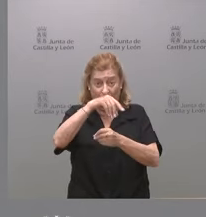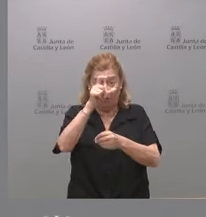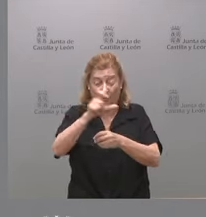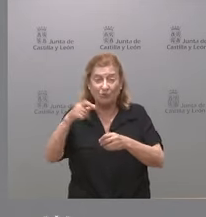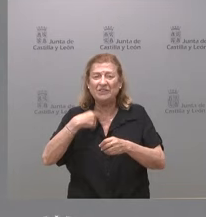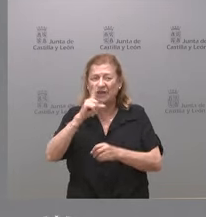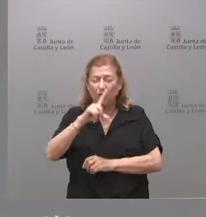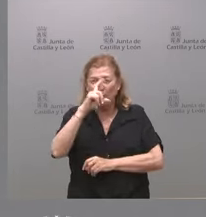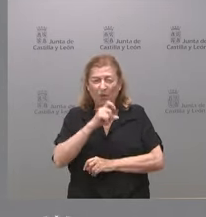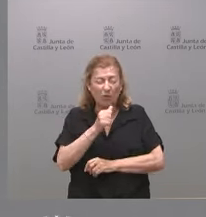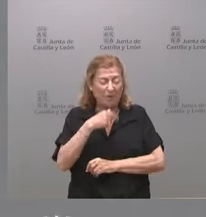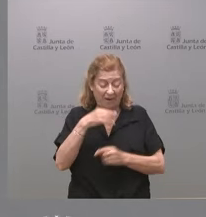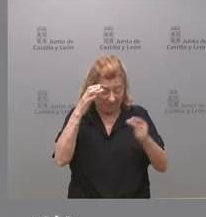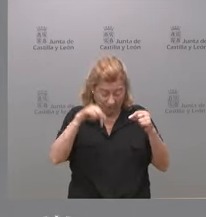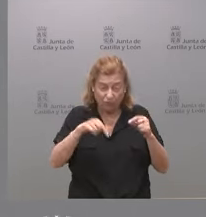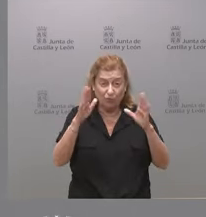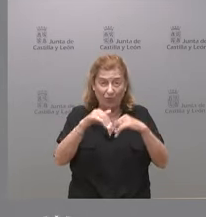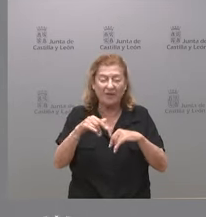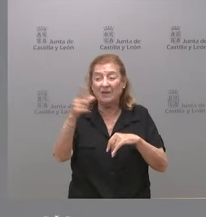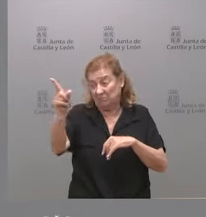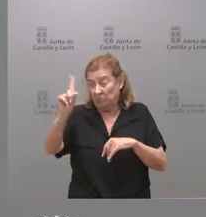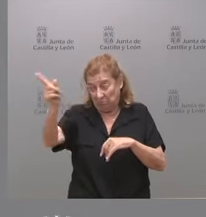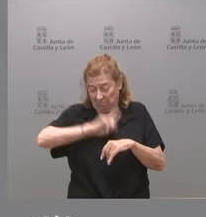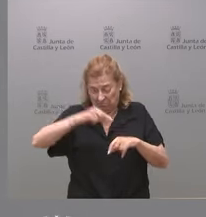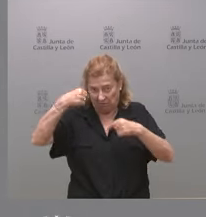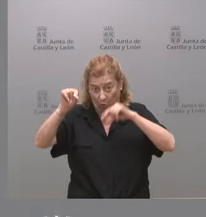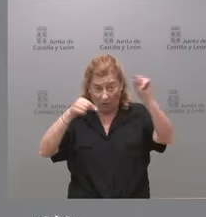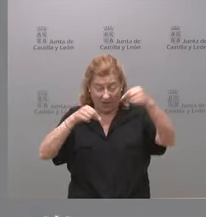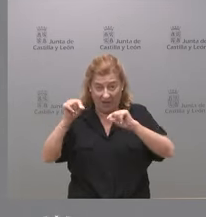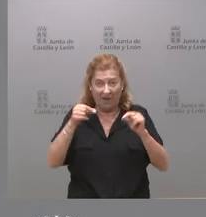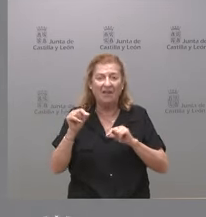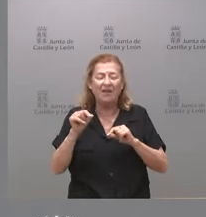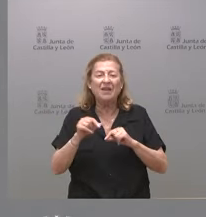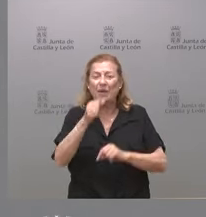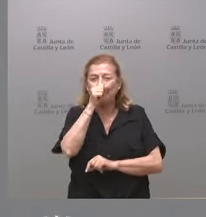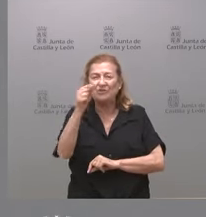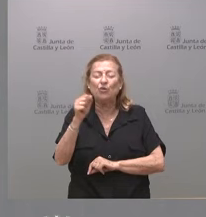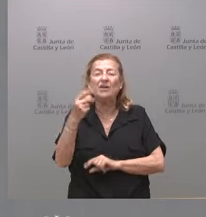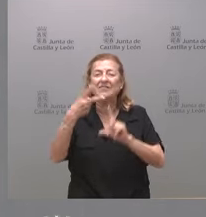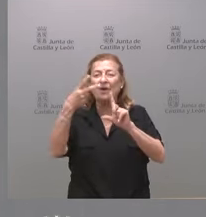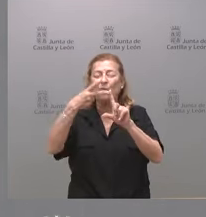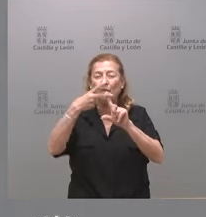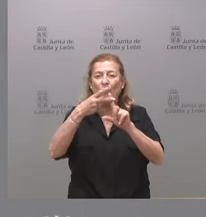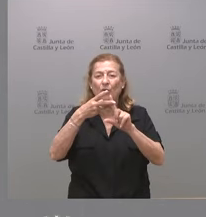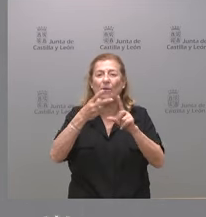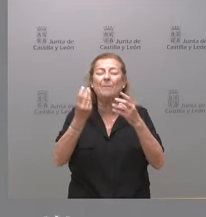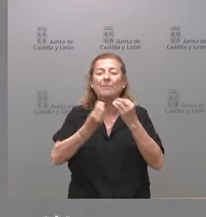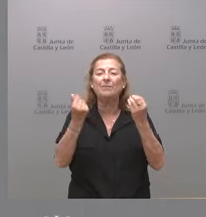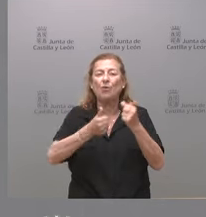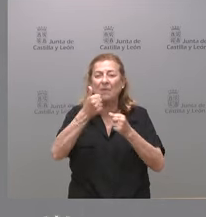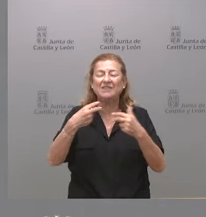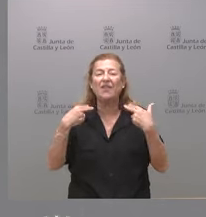no recuerdo mal no tengo aquí los datos y usted me corregirá el PSOE es el segundo partido con más